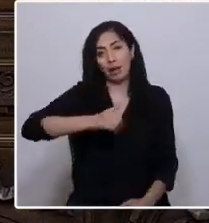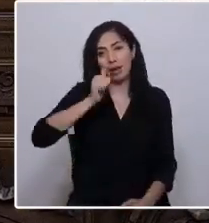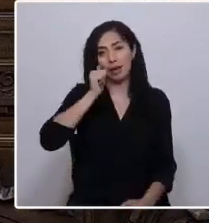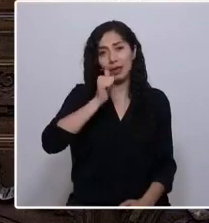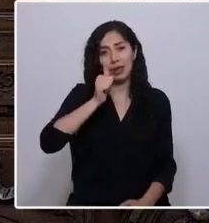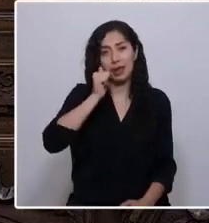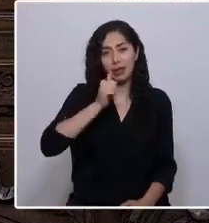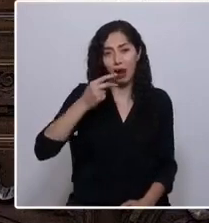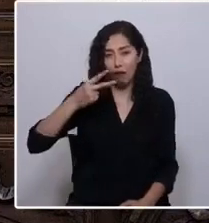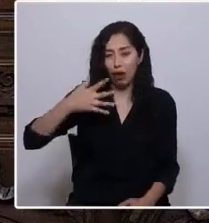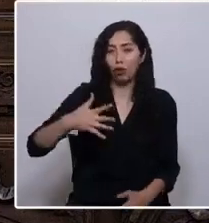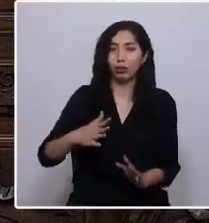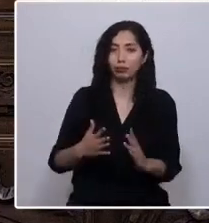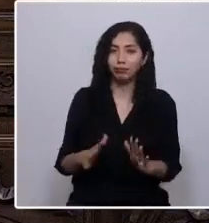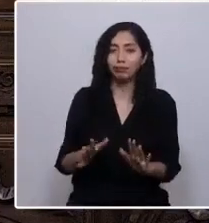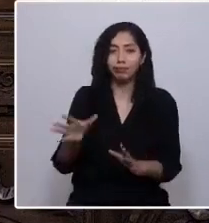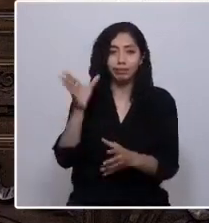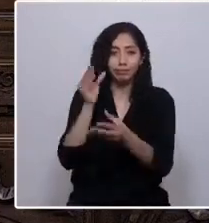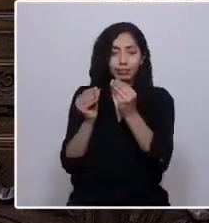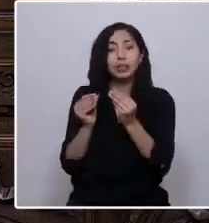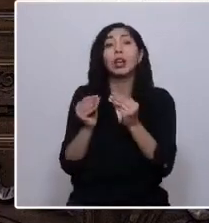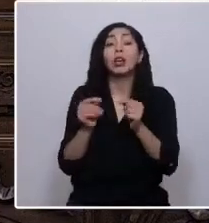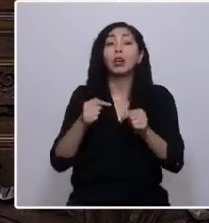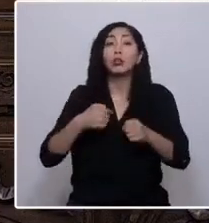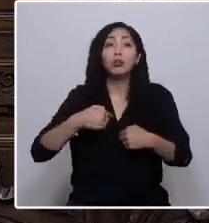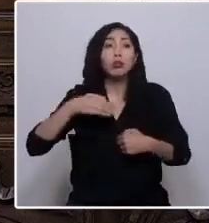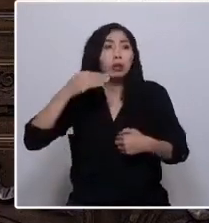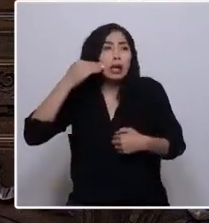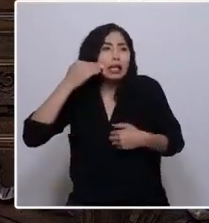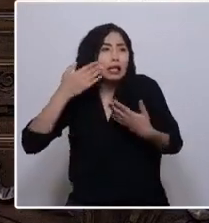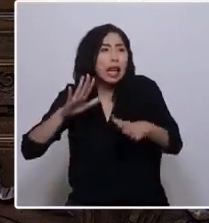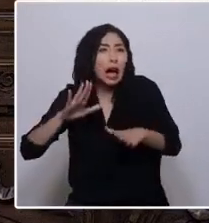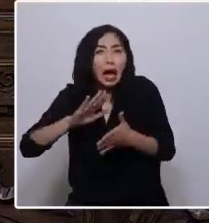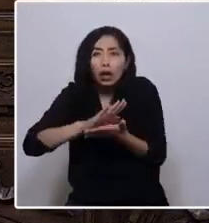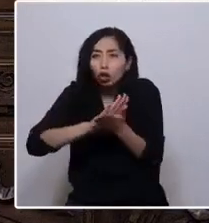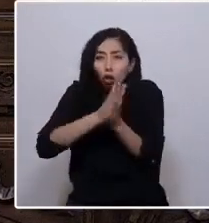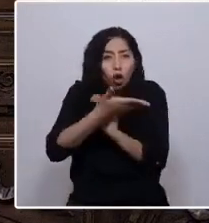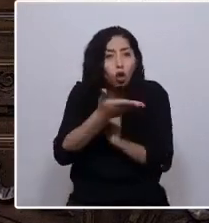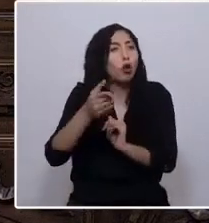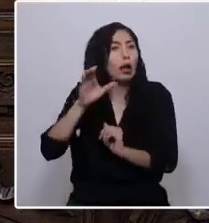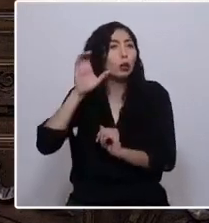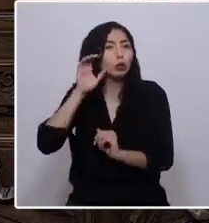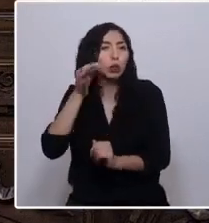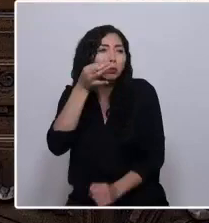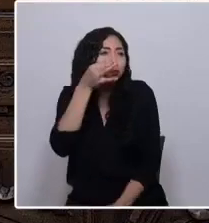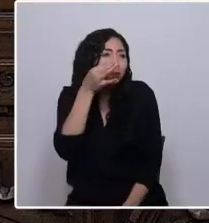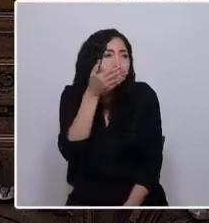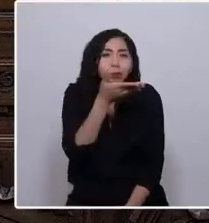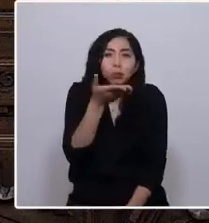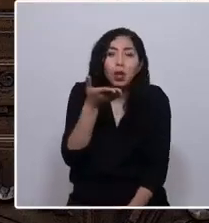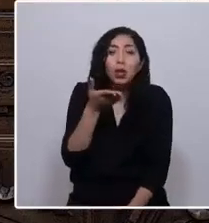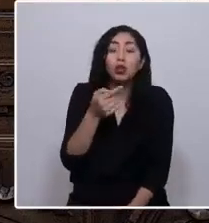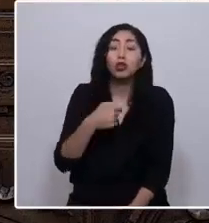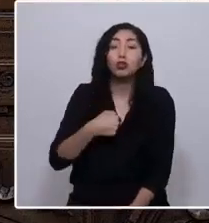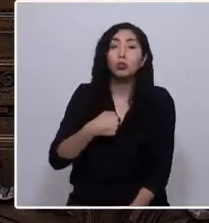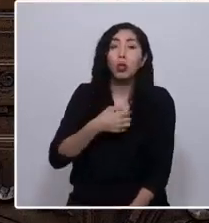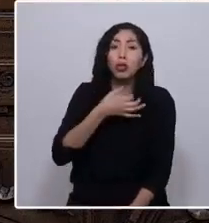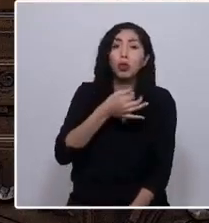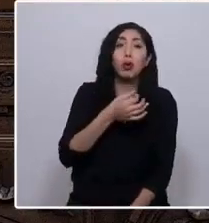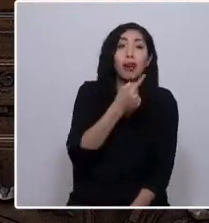Ya casi he escuchado a todos y debo decir que cada discurso que he oído hasta ahora